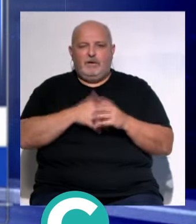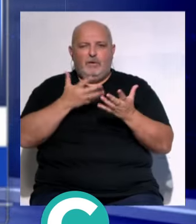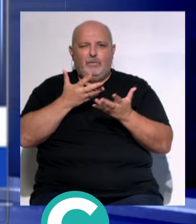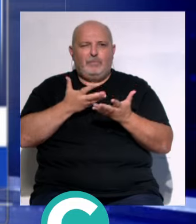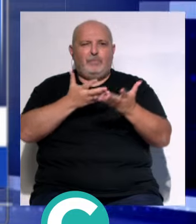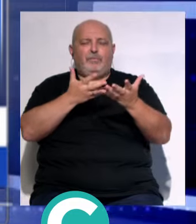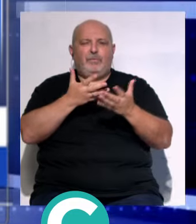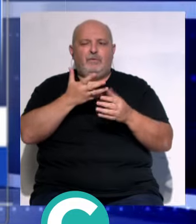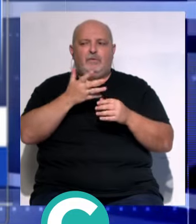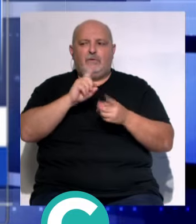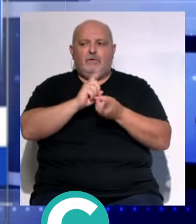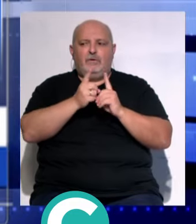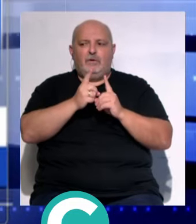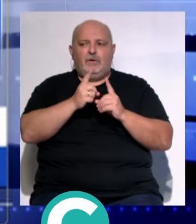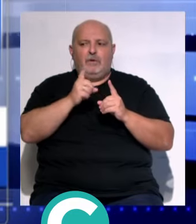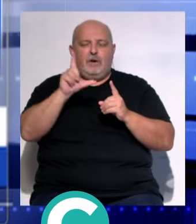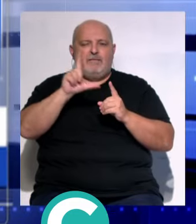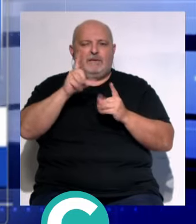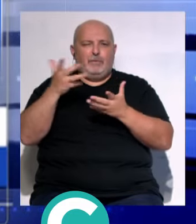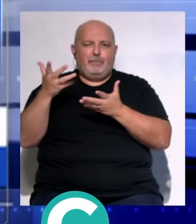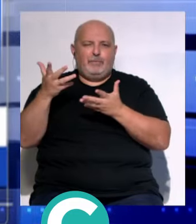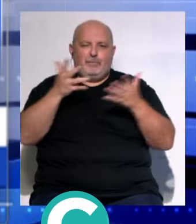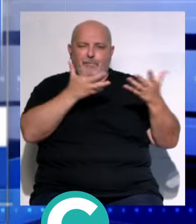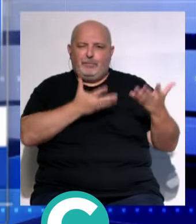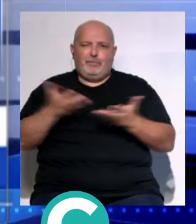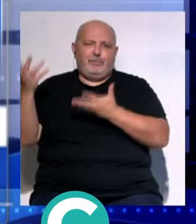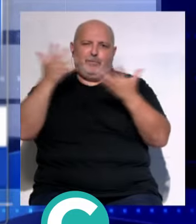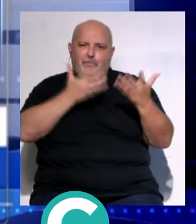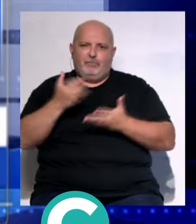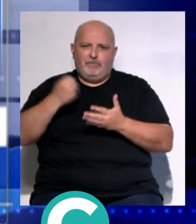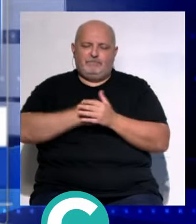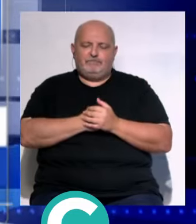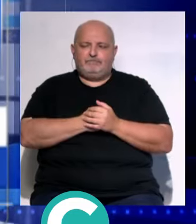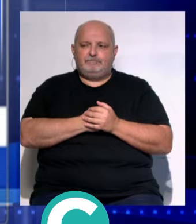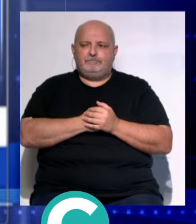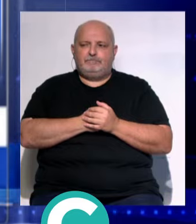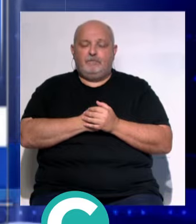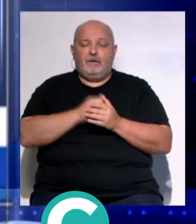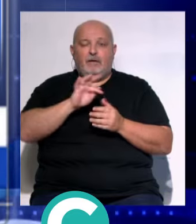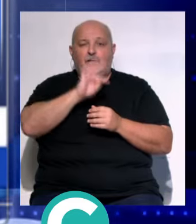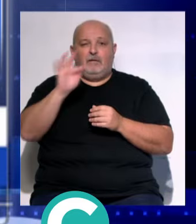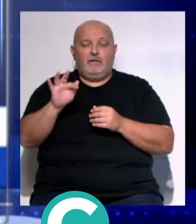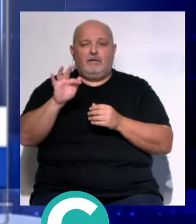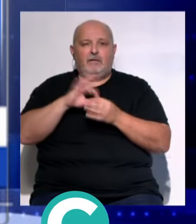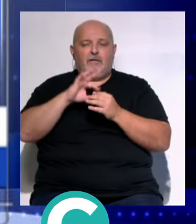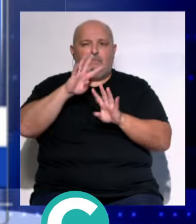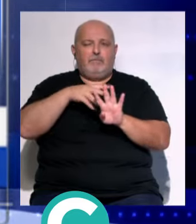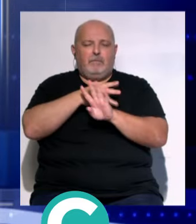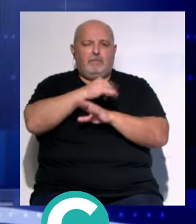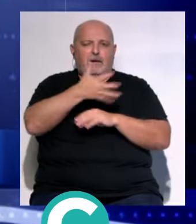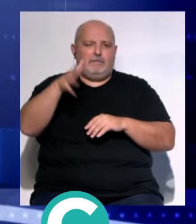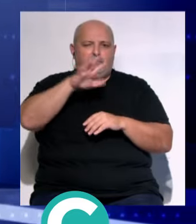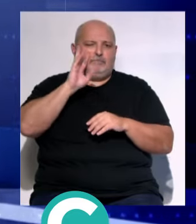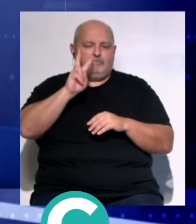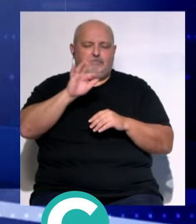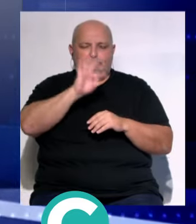vientos soplarán del oeste y tendiendo a Levante... ...y con rachas de fuertes en el estrecho. A continuación... ...les ofrecemos las